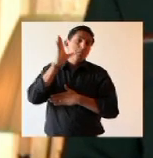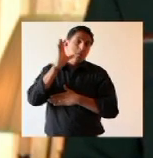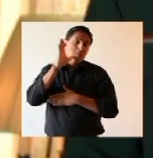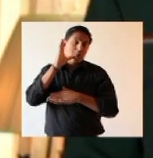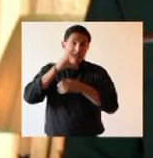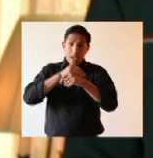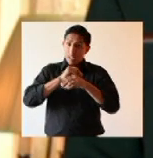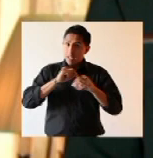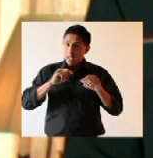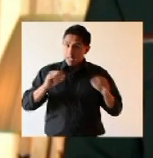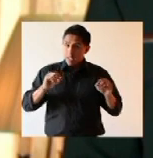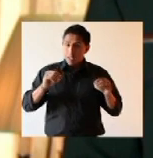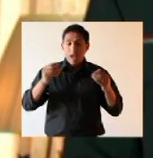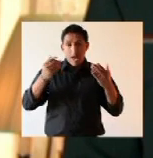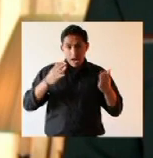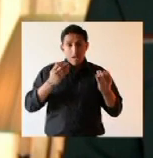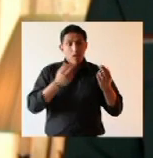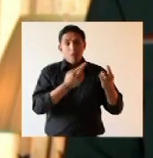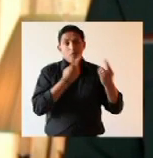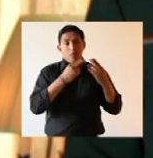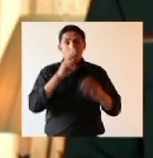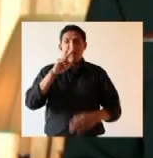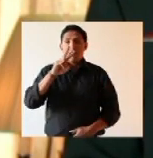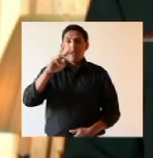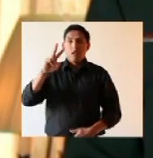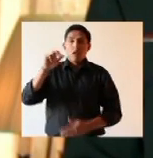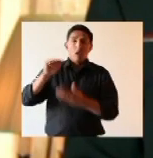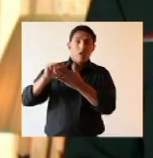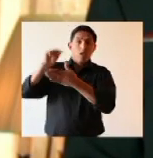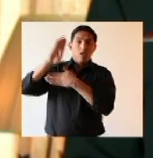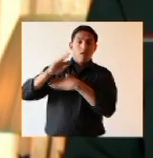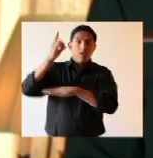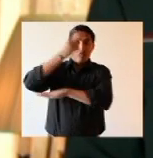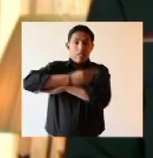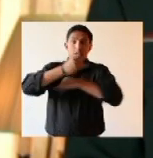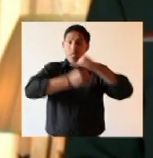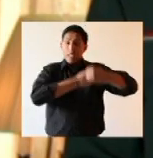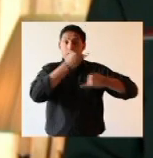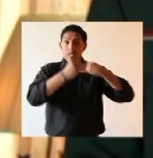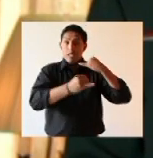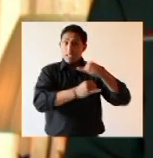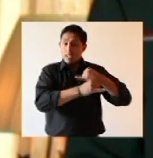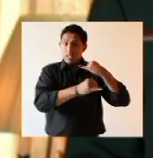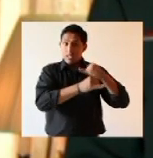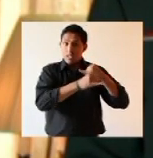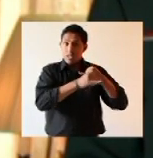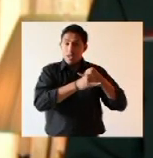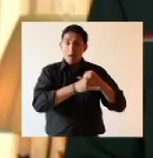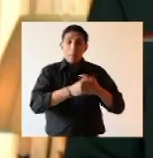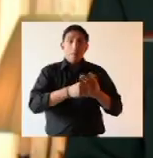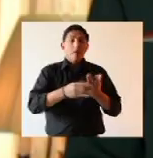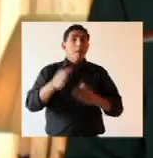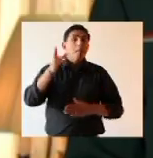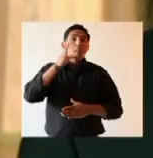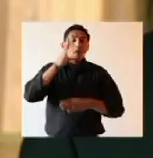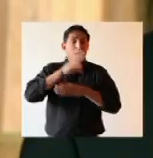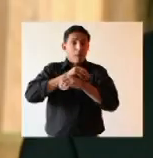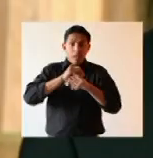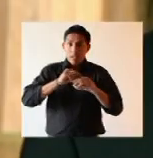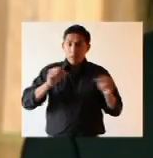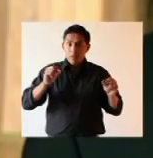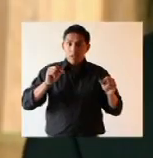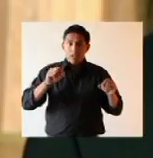Hay una declaración, 22 de abril, Día Internacional de la Madre Tierra.